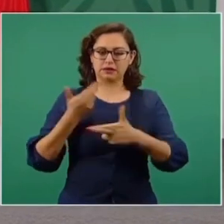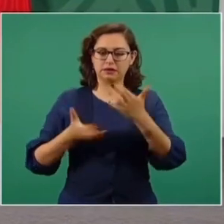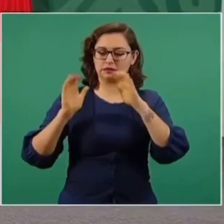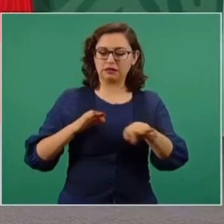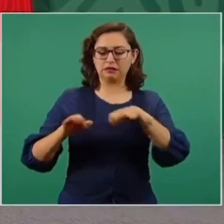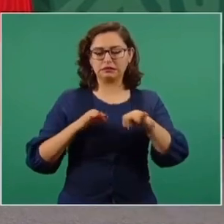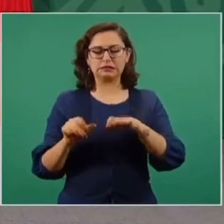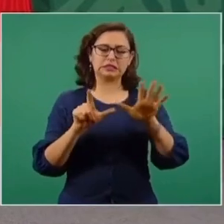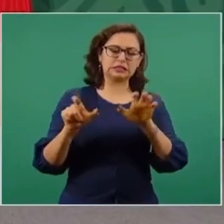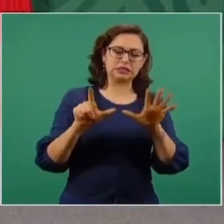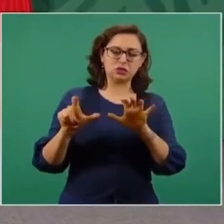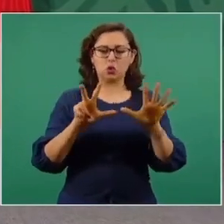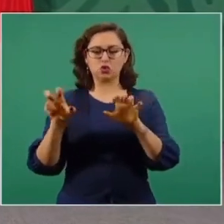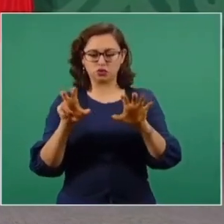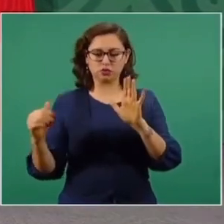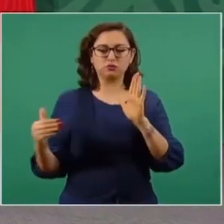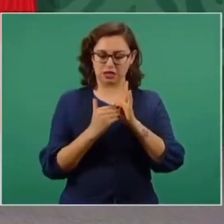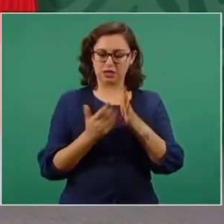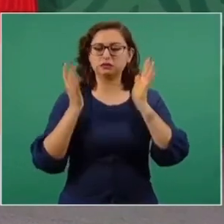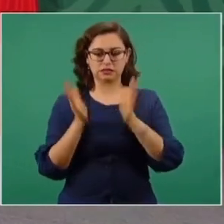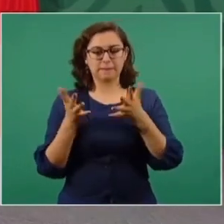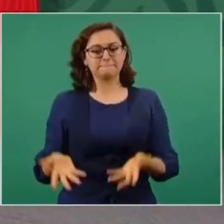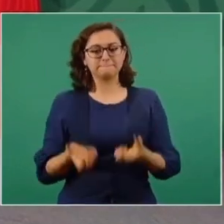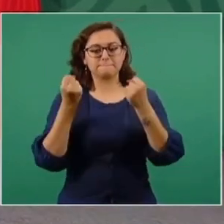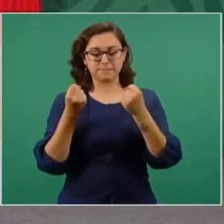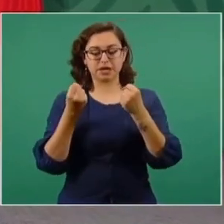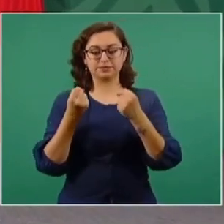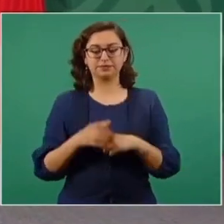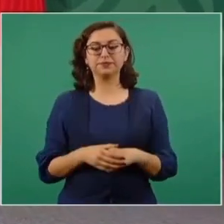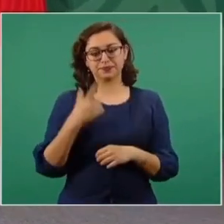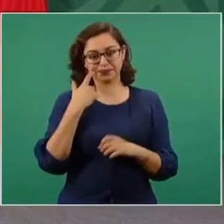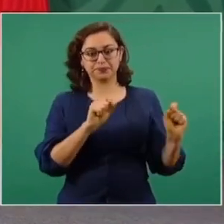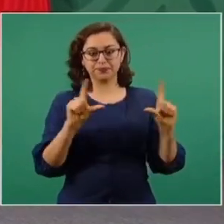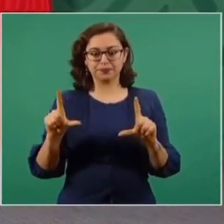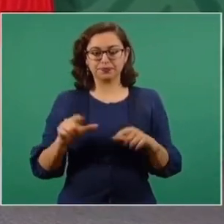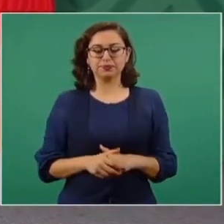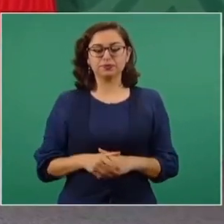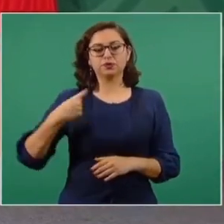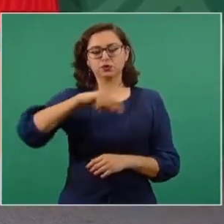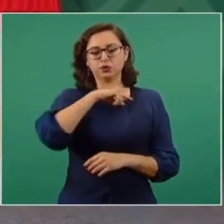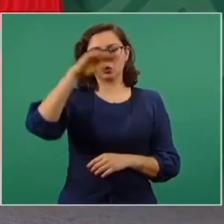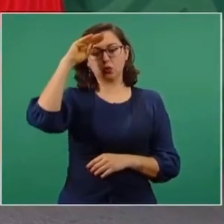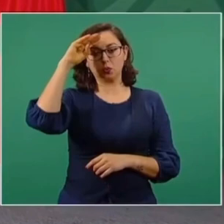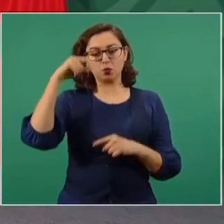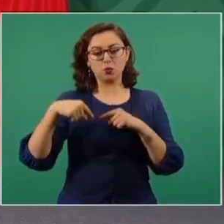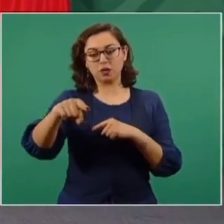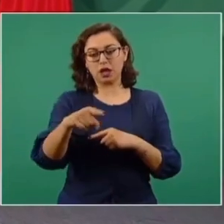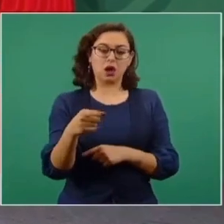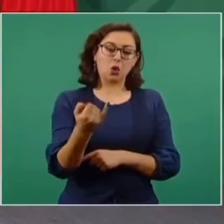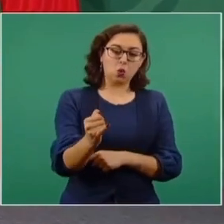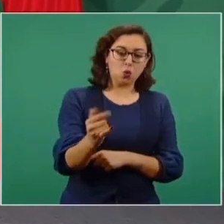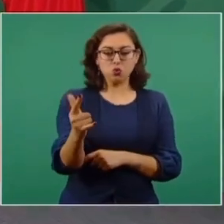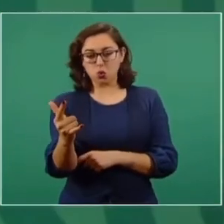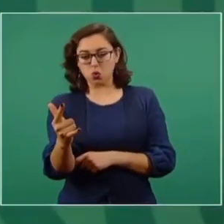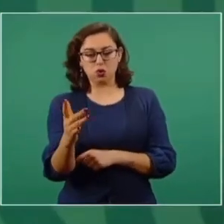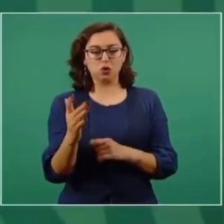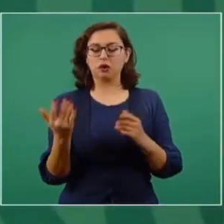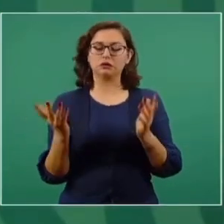ochocientos mil. Ya vamos por quinientos mil empleos. lo vamos a ver. Pensamos que para mediados de año ya